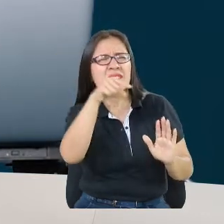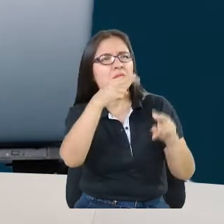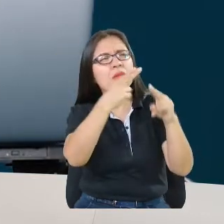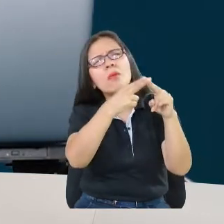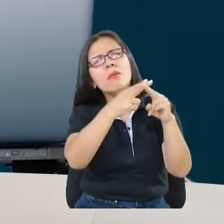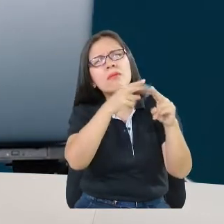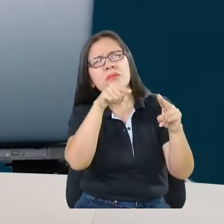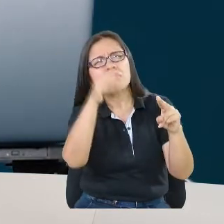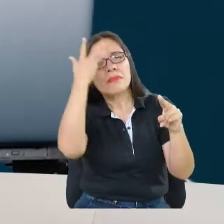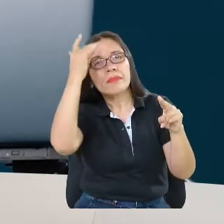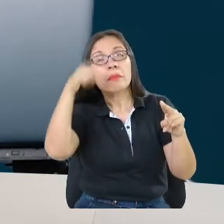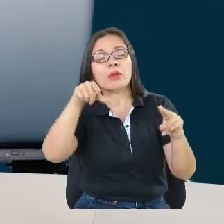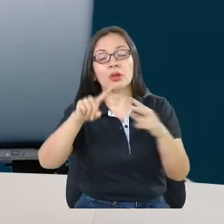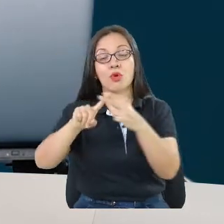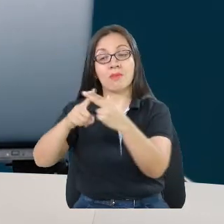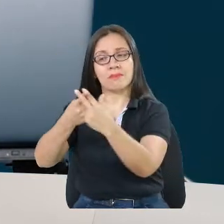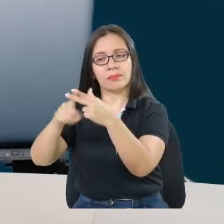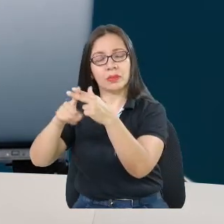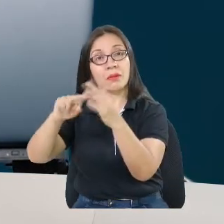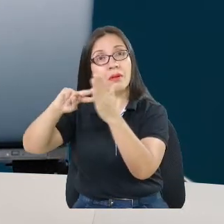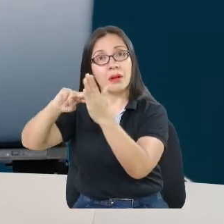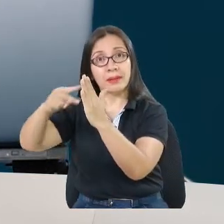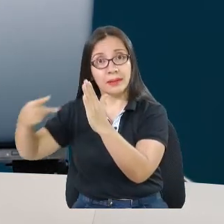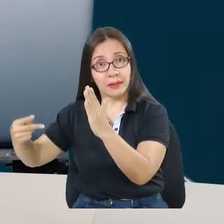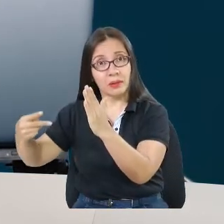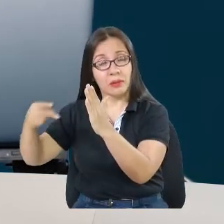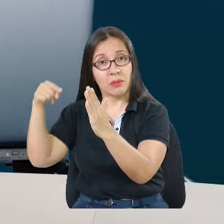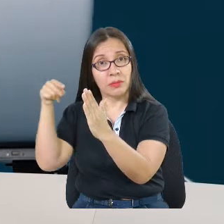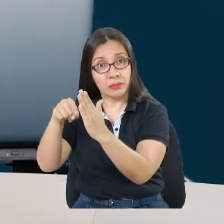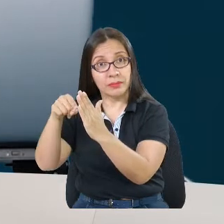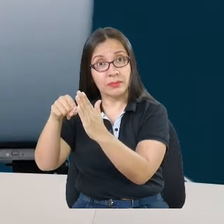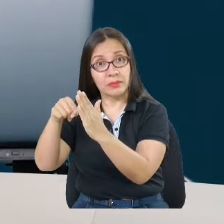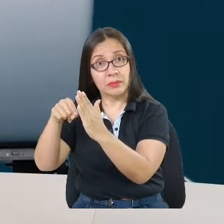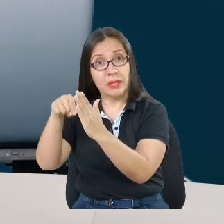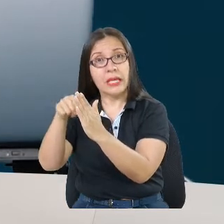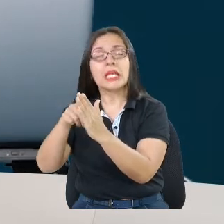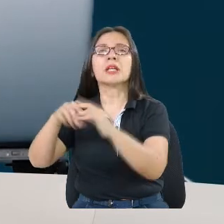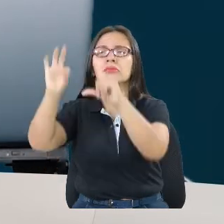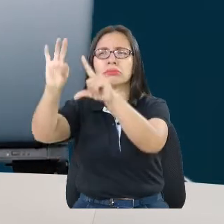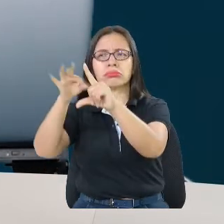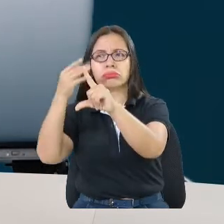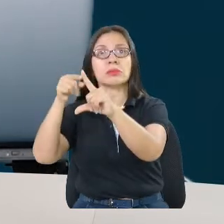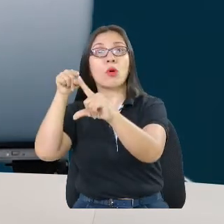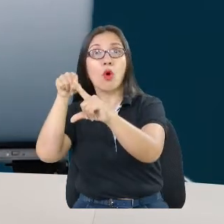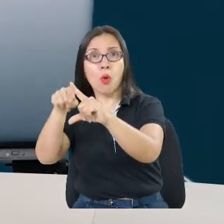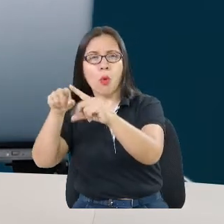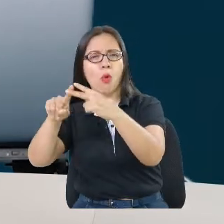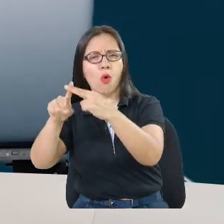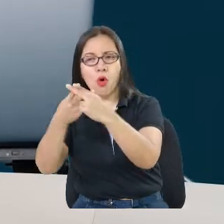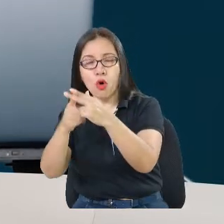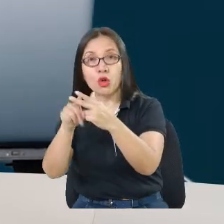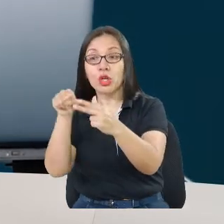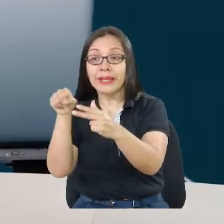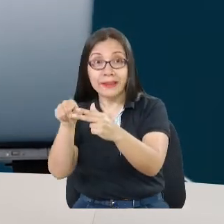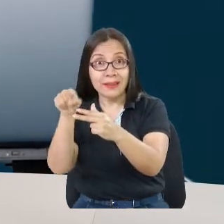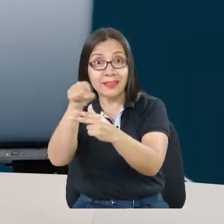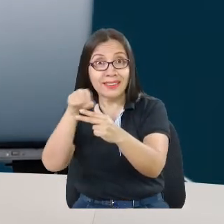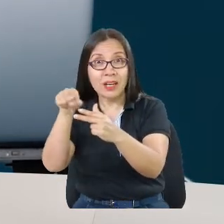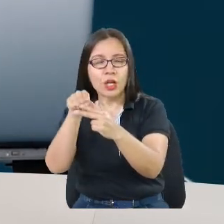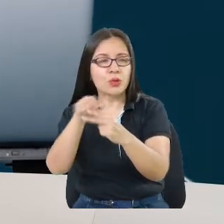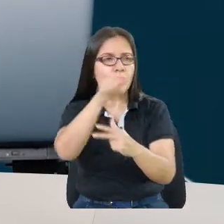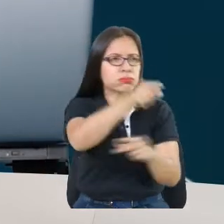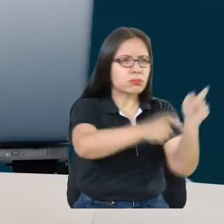las herramientas tecnológicas y las herramientas digitales podamos crear una conexión con la comunidad